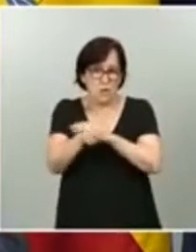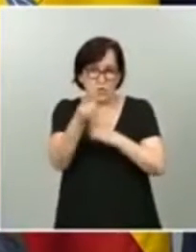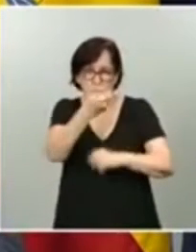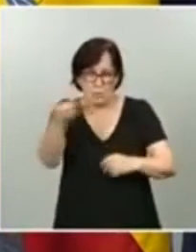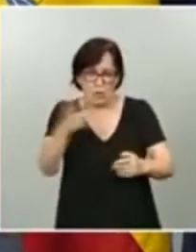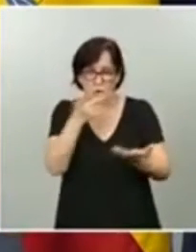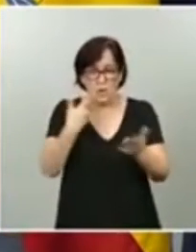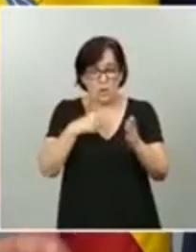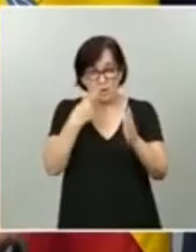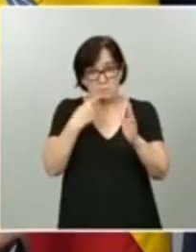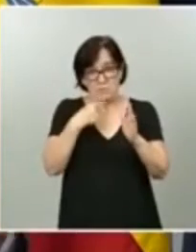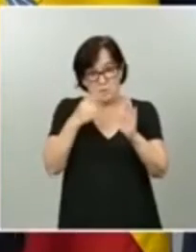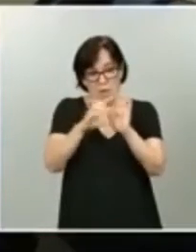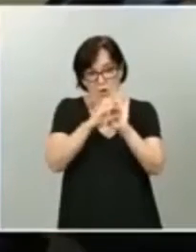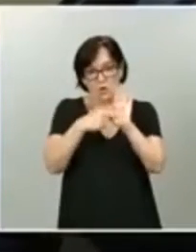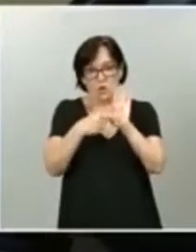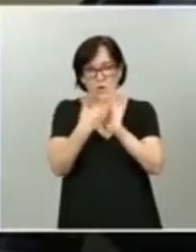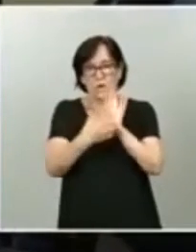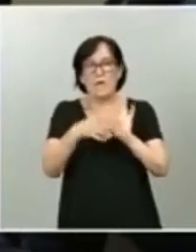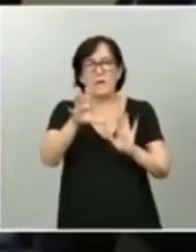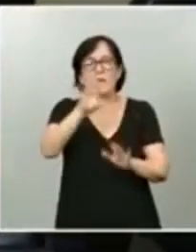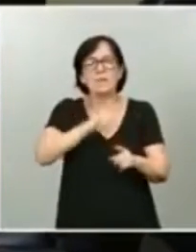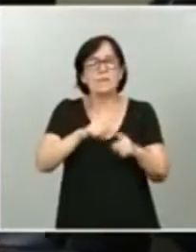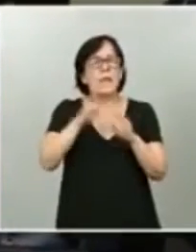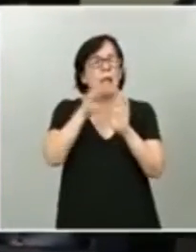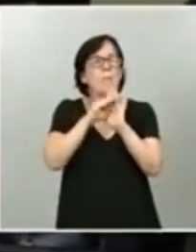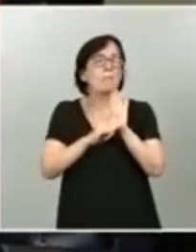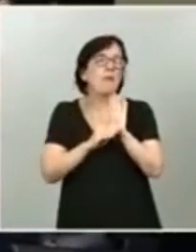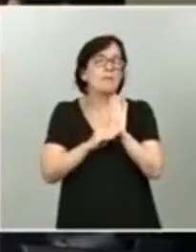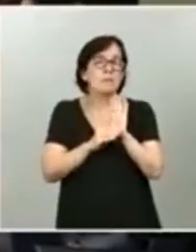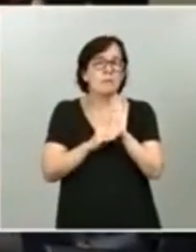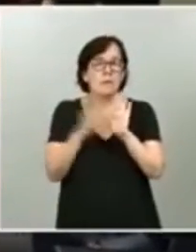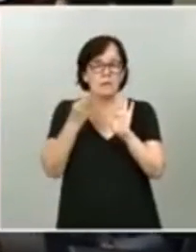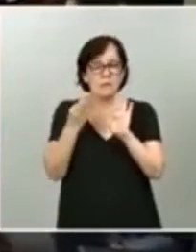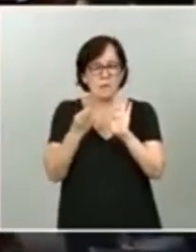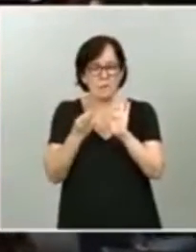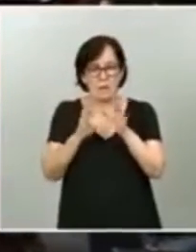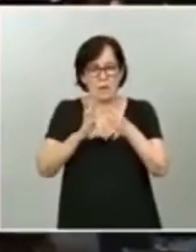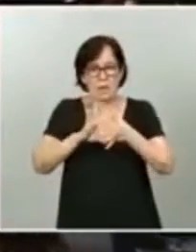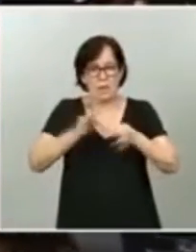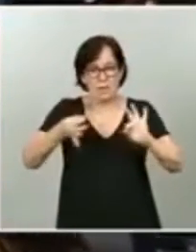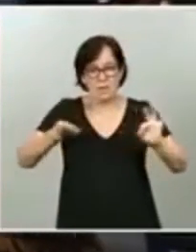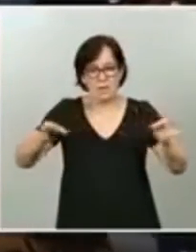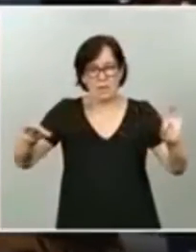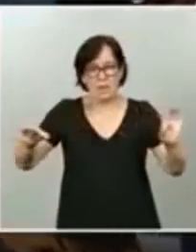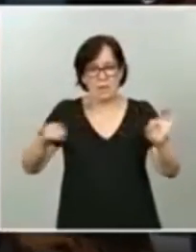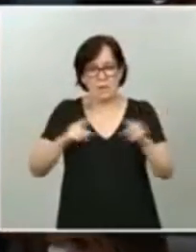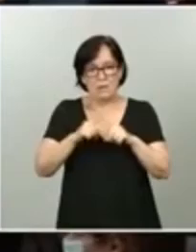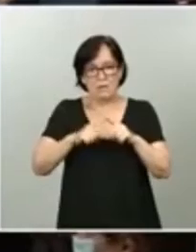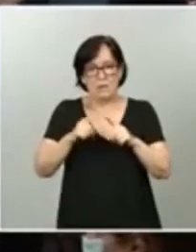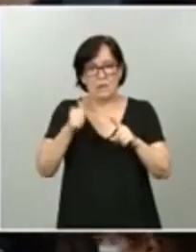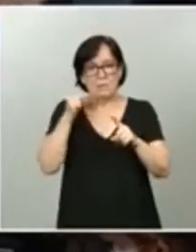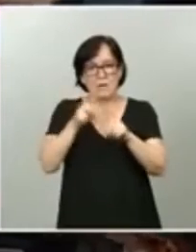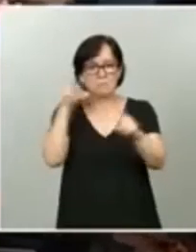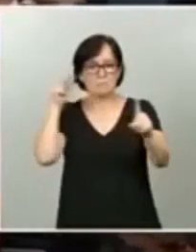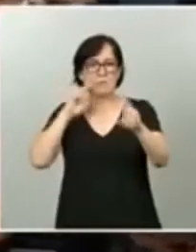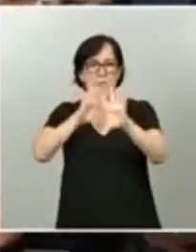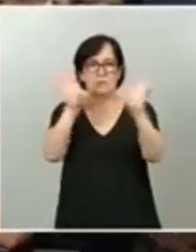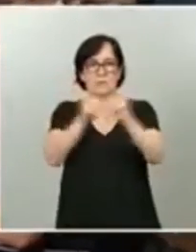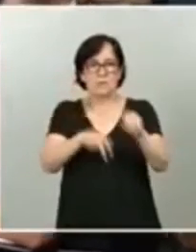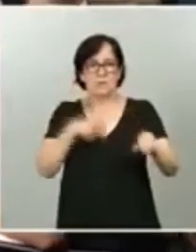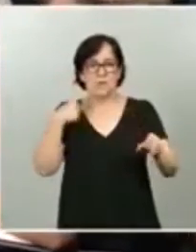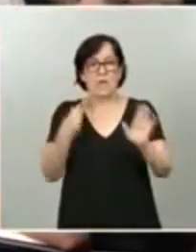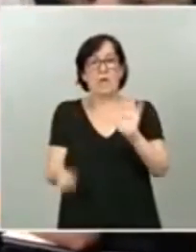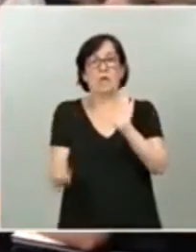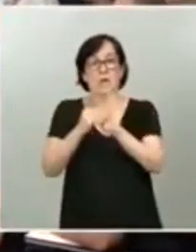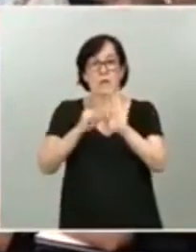Por tanto, entiéndanlo como unas medidas que tienen que encardinarse en una visión más global, que a la vez se inserta en otro más global que es